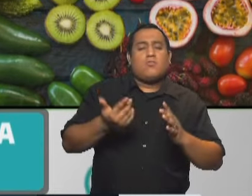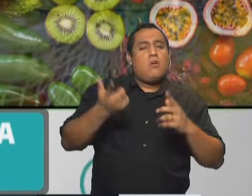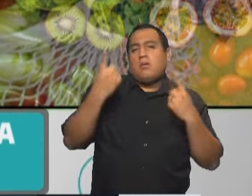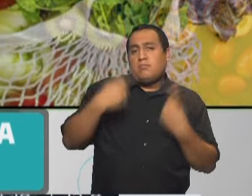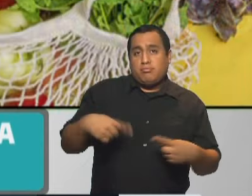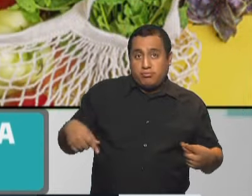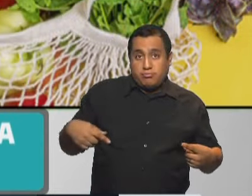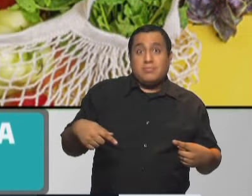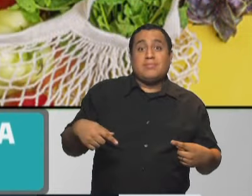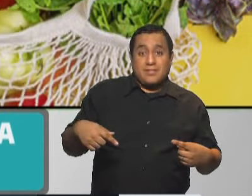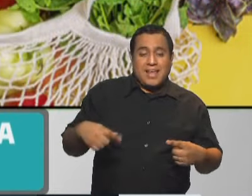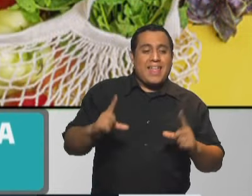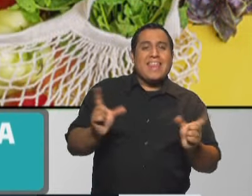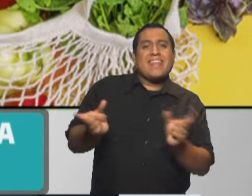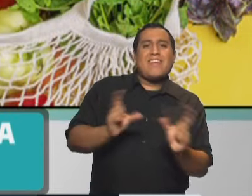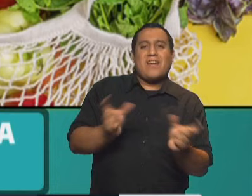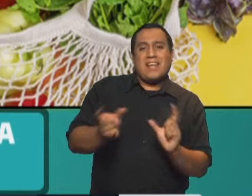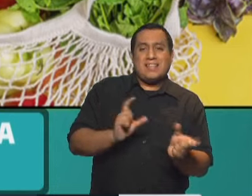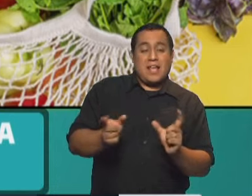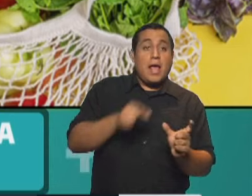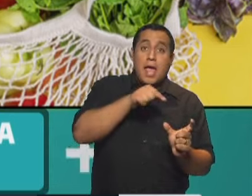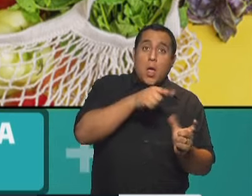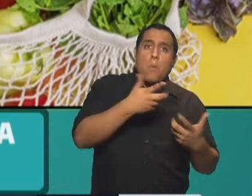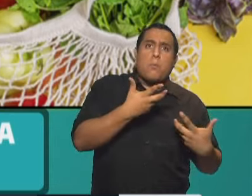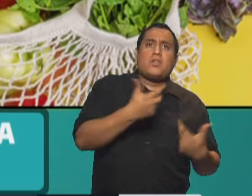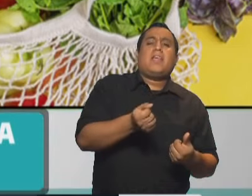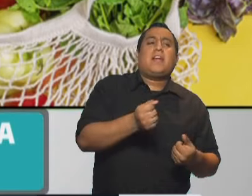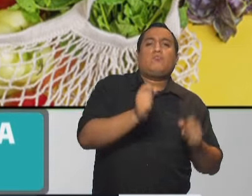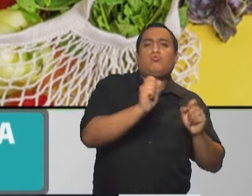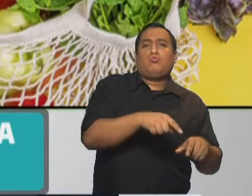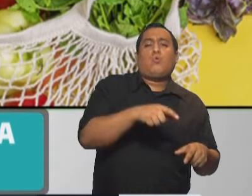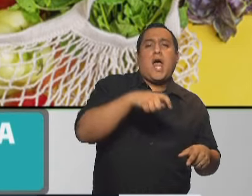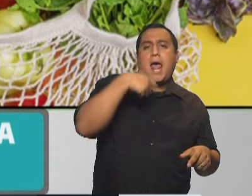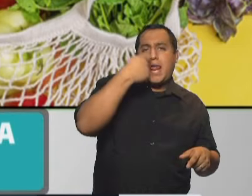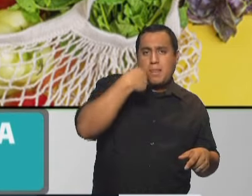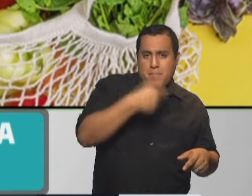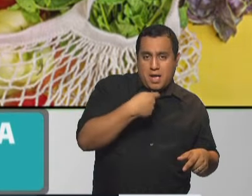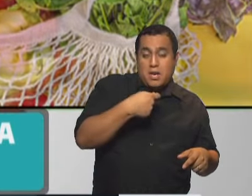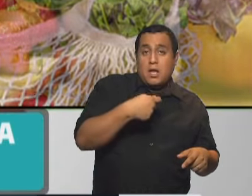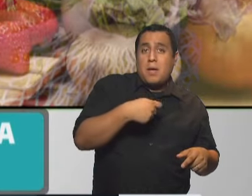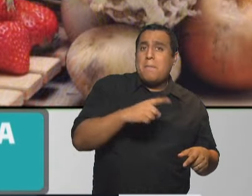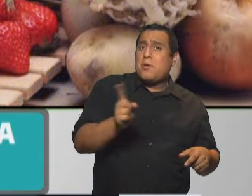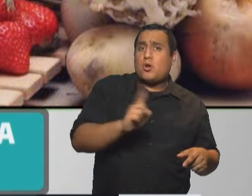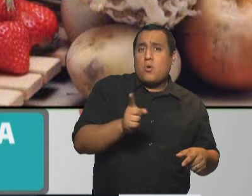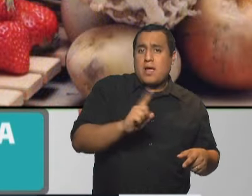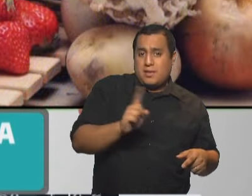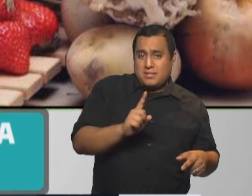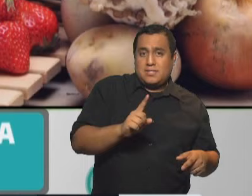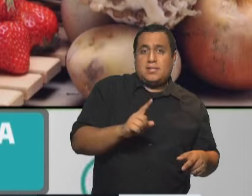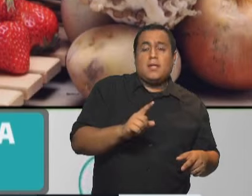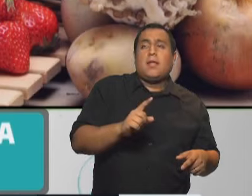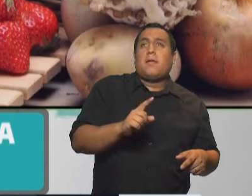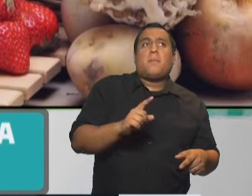esa es la diferencia esas son proteínas de origen animal pero no significa que dentro de